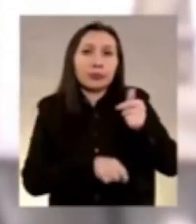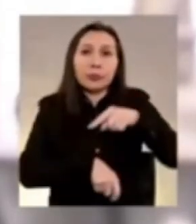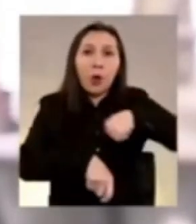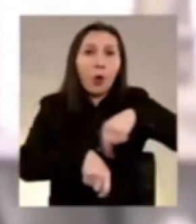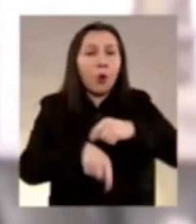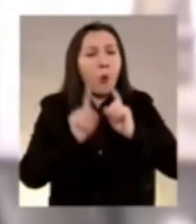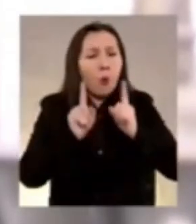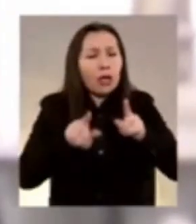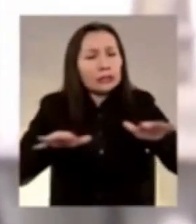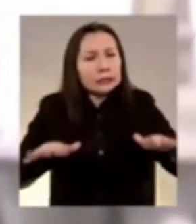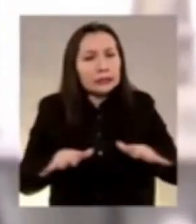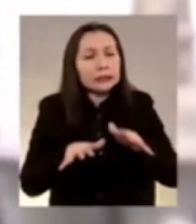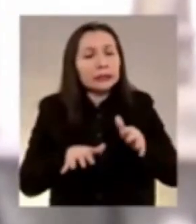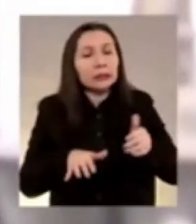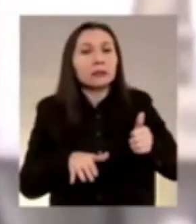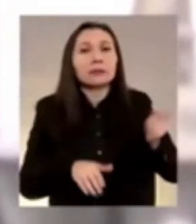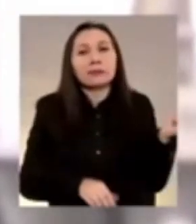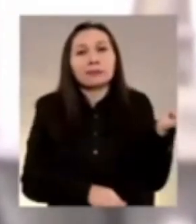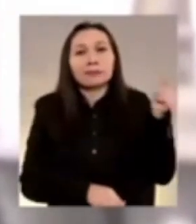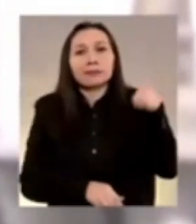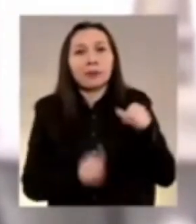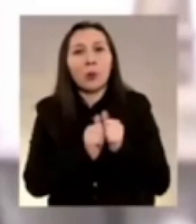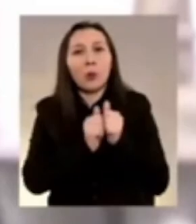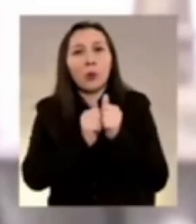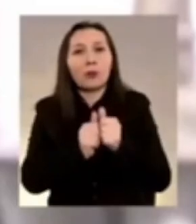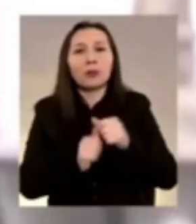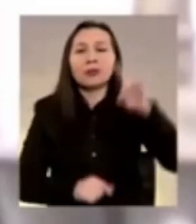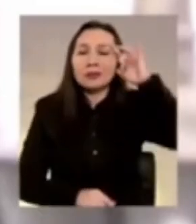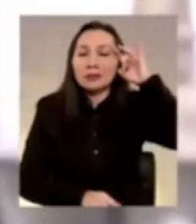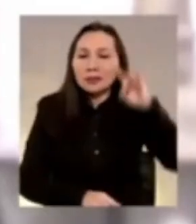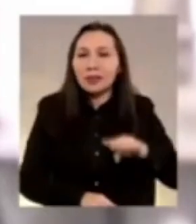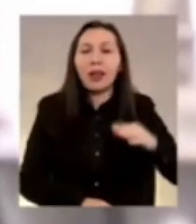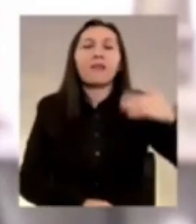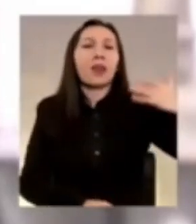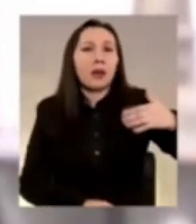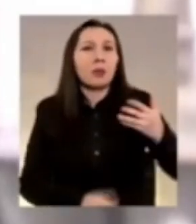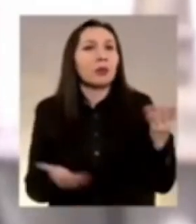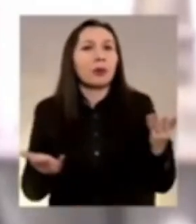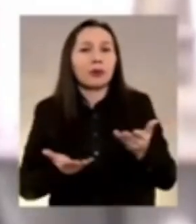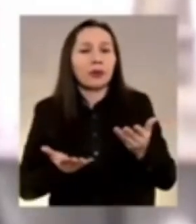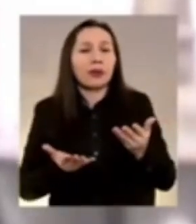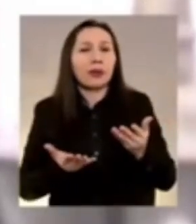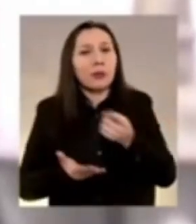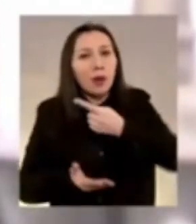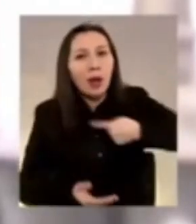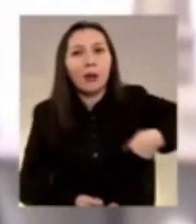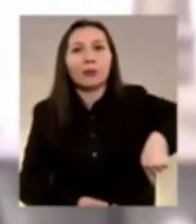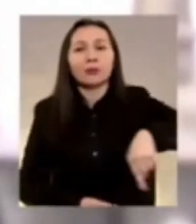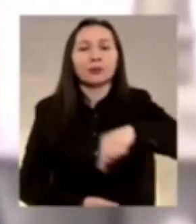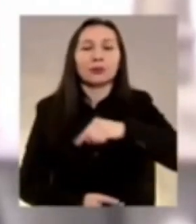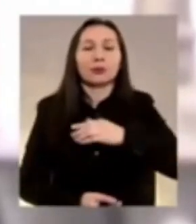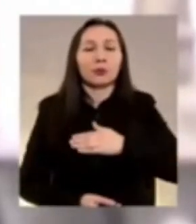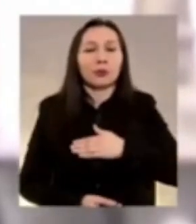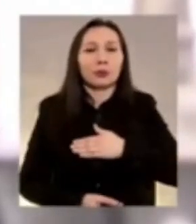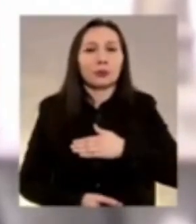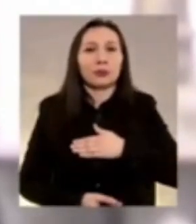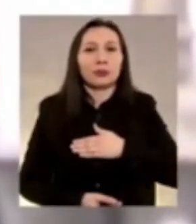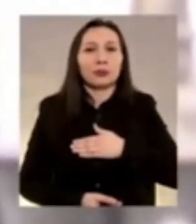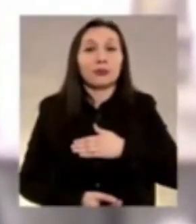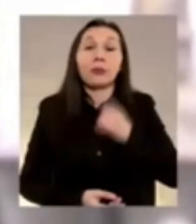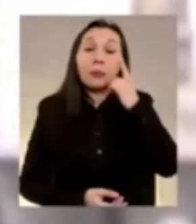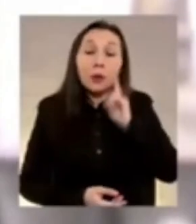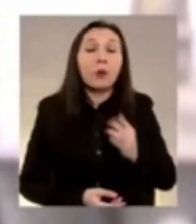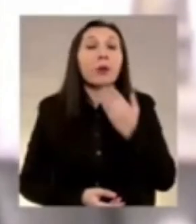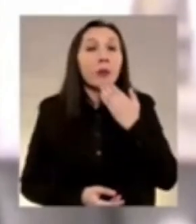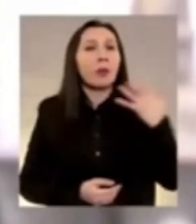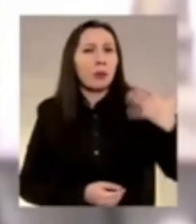han hecho un esfuerzo por acompañarnos porque sabían lo importante que era para nosotros, pero